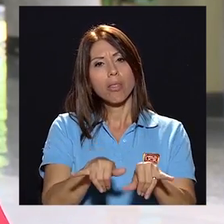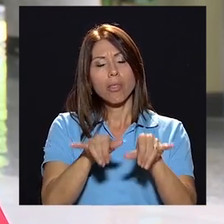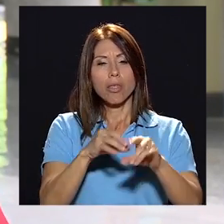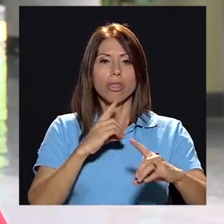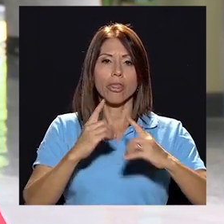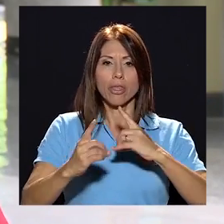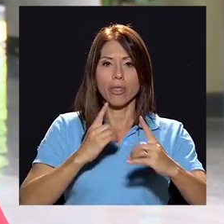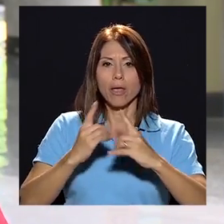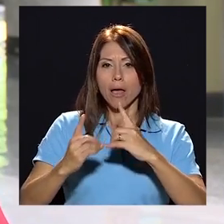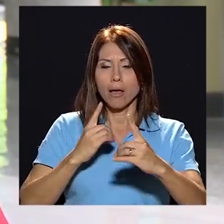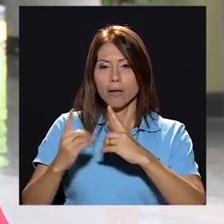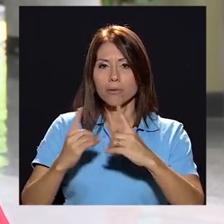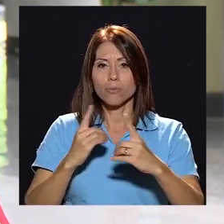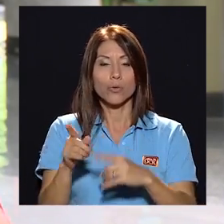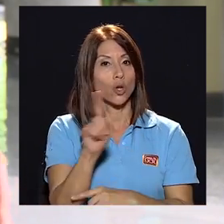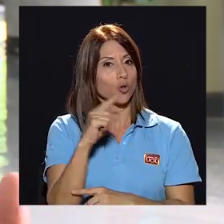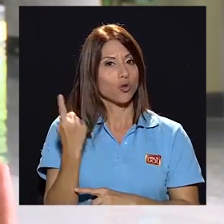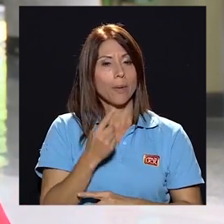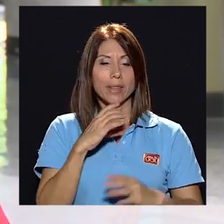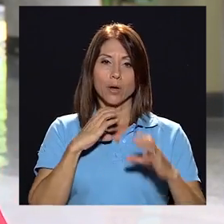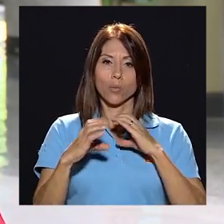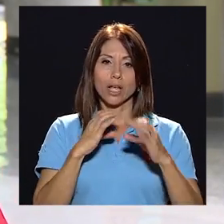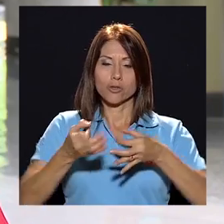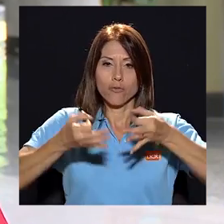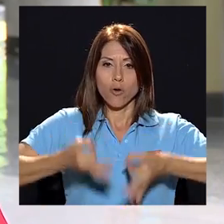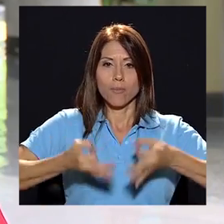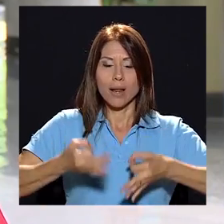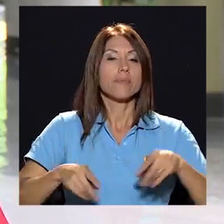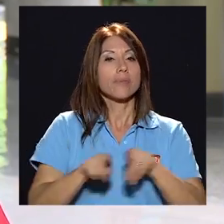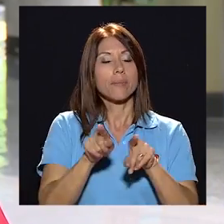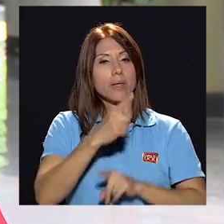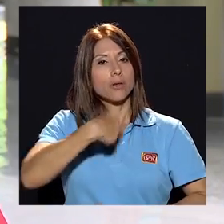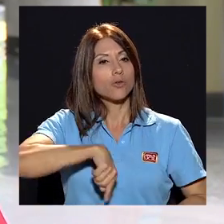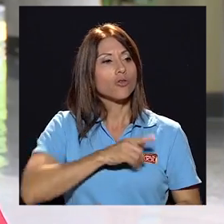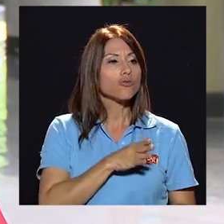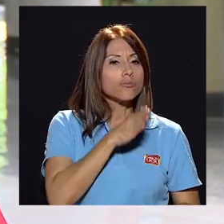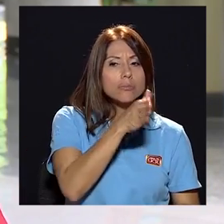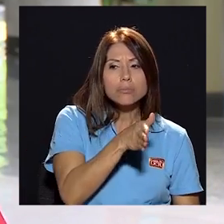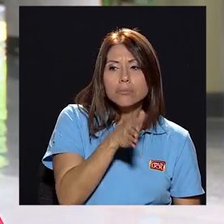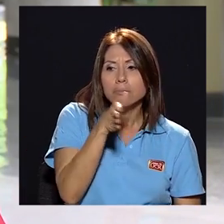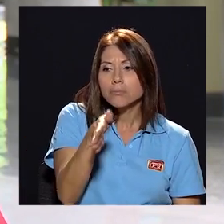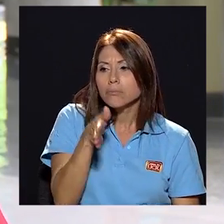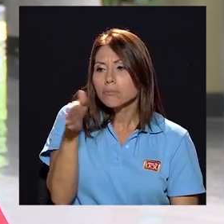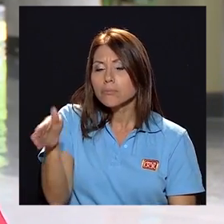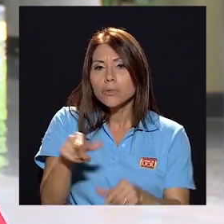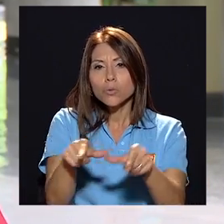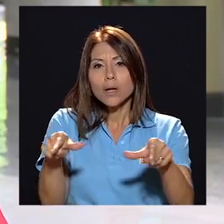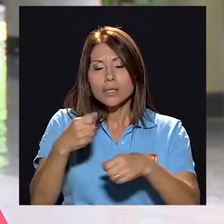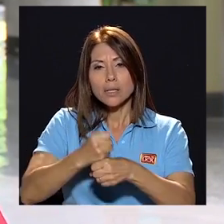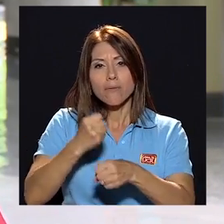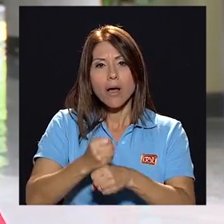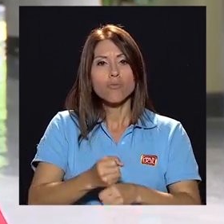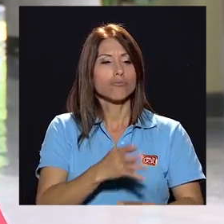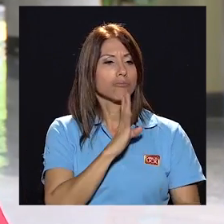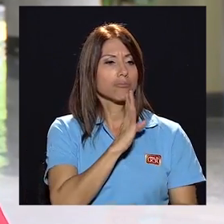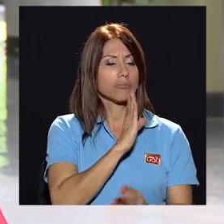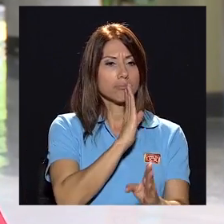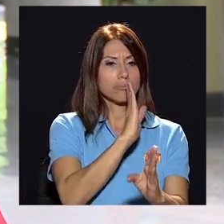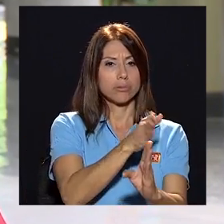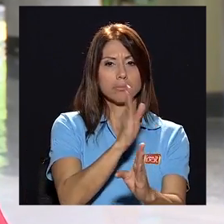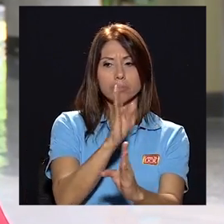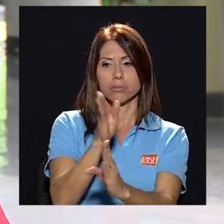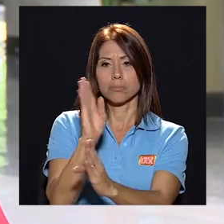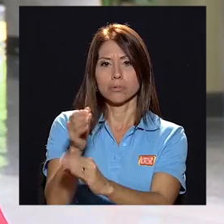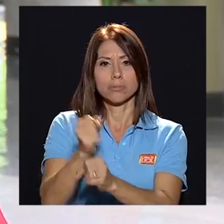permanente también no solo a través de la comunicación formal sino visitando los centros de trabajo hablando con los trabajadores vamos a hacer un